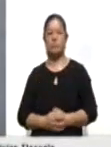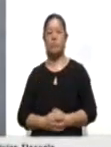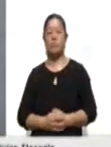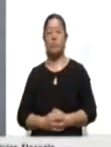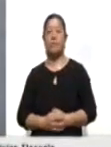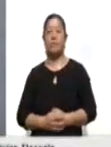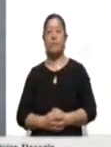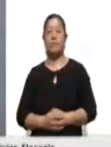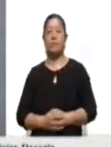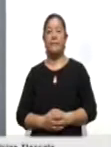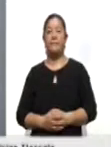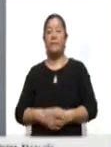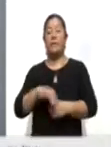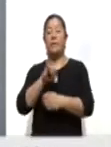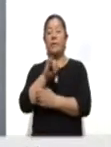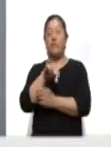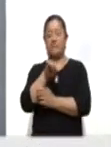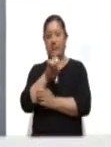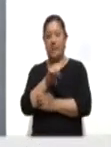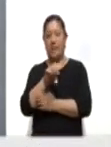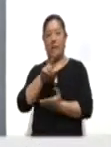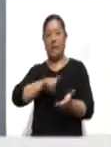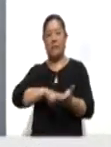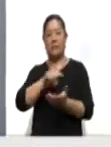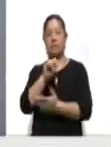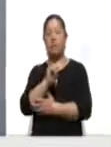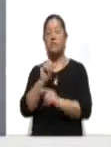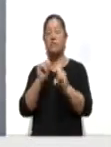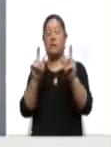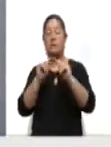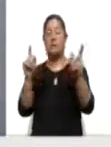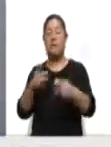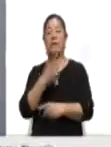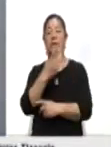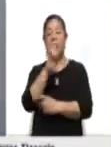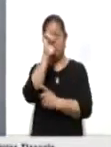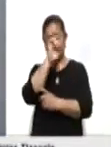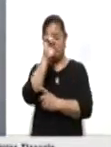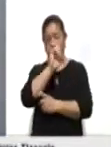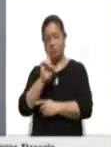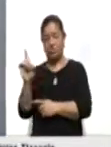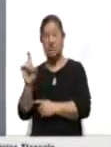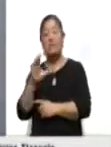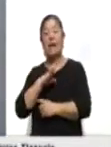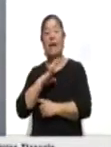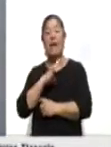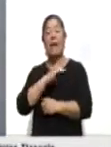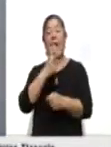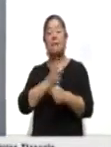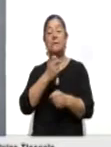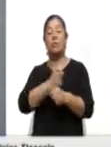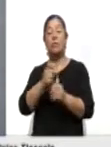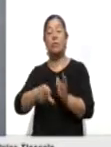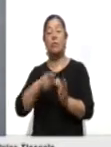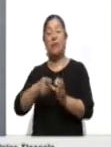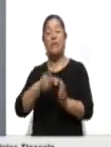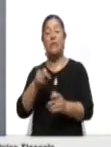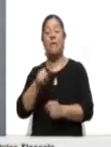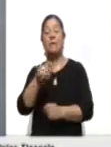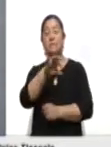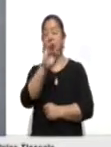Por su parte, el INE en Tlaxcala, a través de sus tres consejos distritales, llevó a cabo la segunda insaculación de ciudadanos